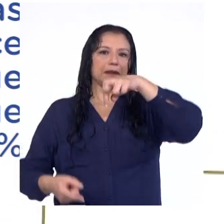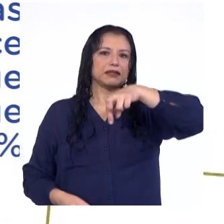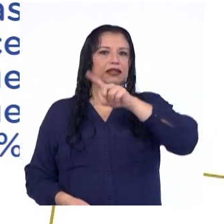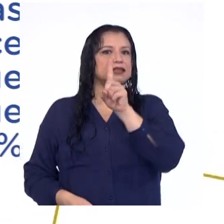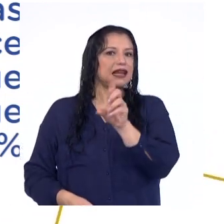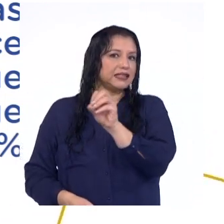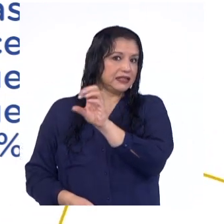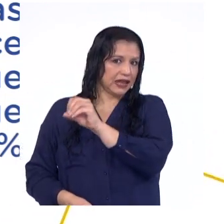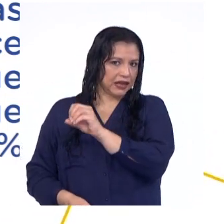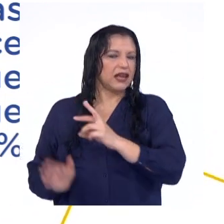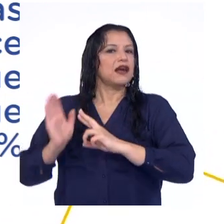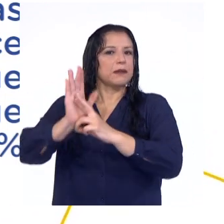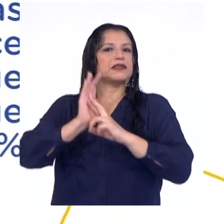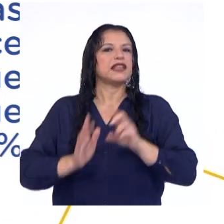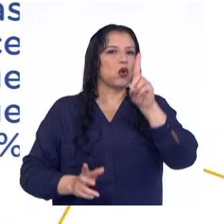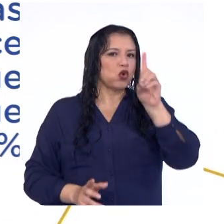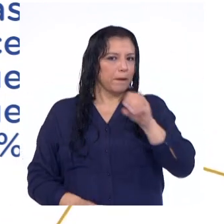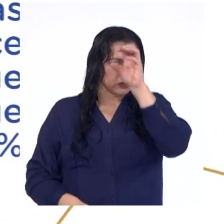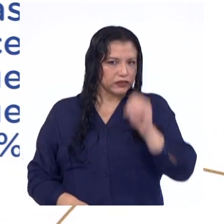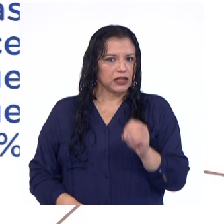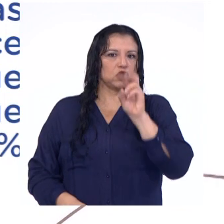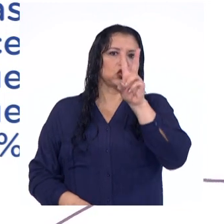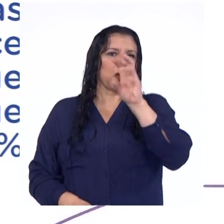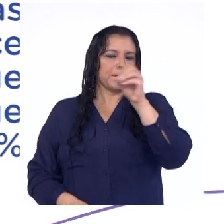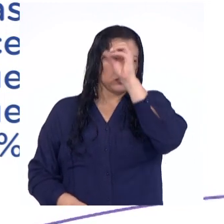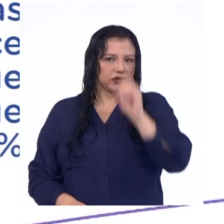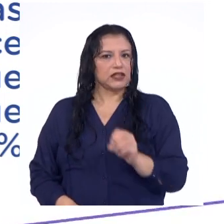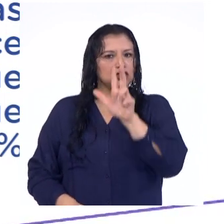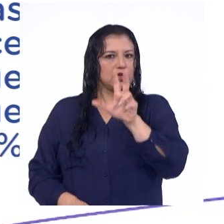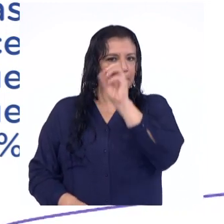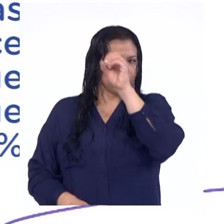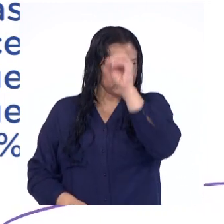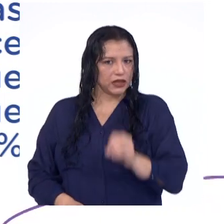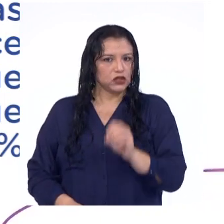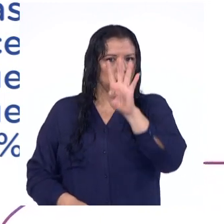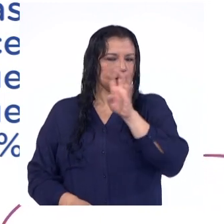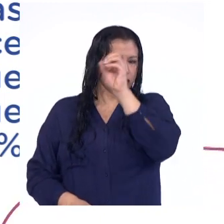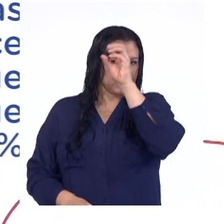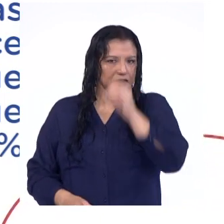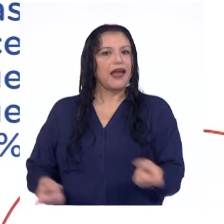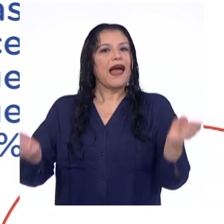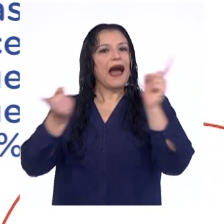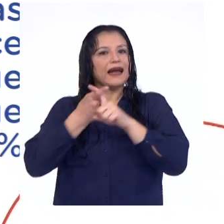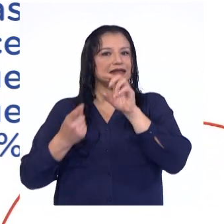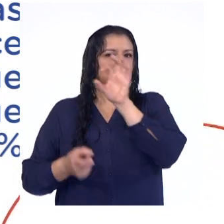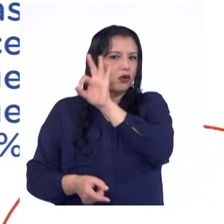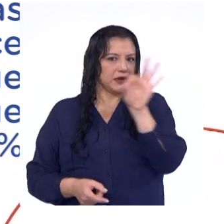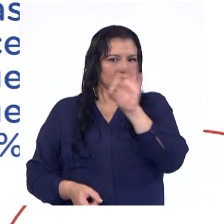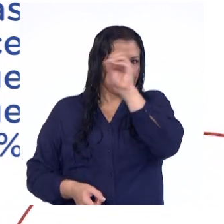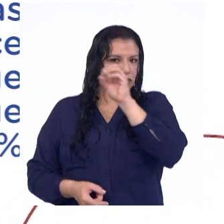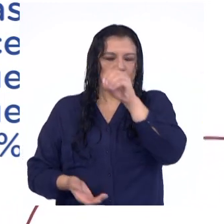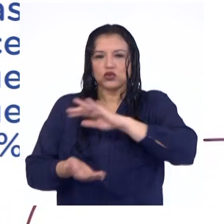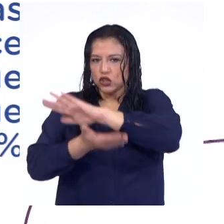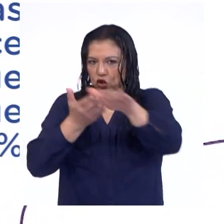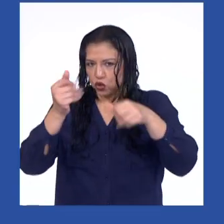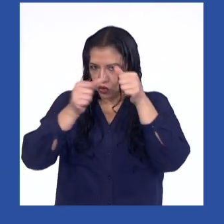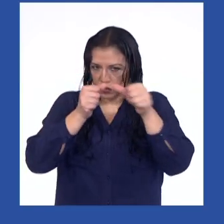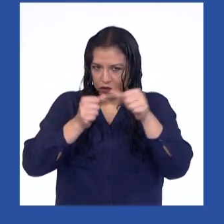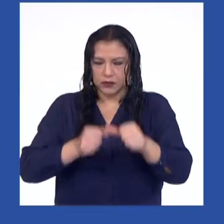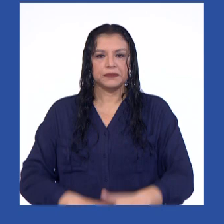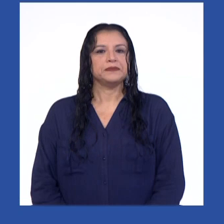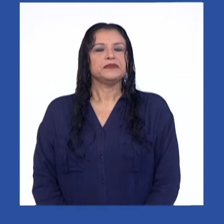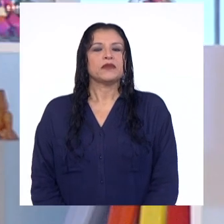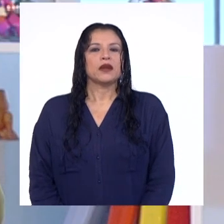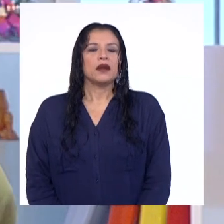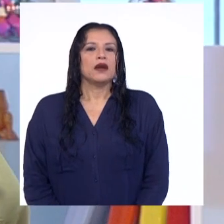100, y que representan el 1%, 2%, 3% hasta el 99% de los datos respectivamente.